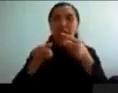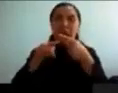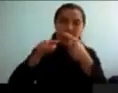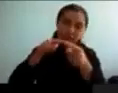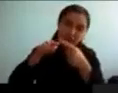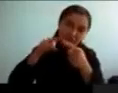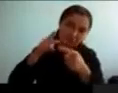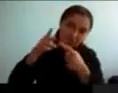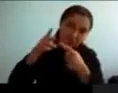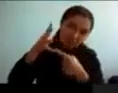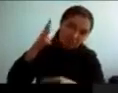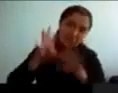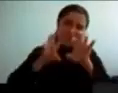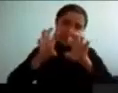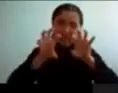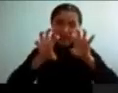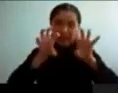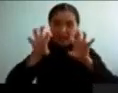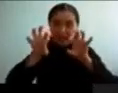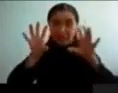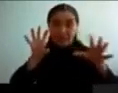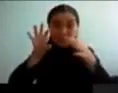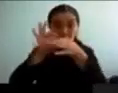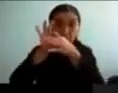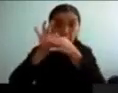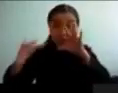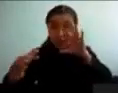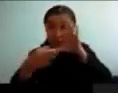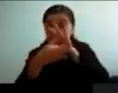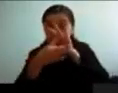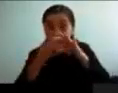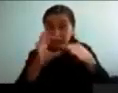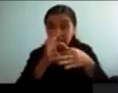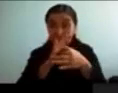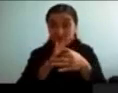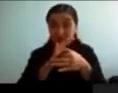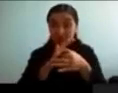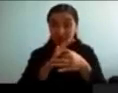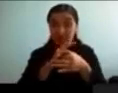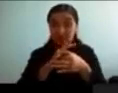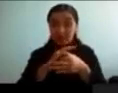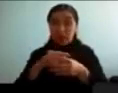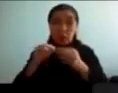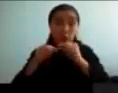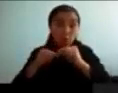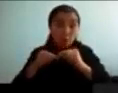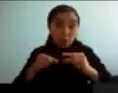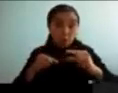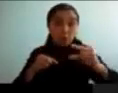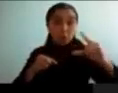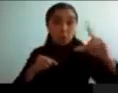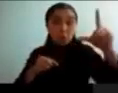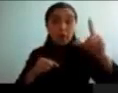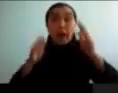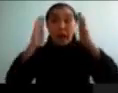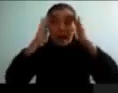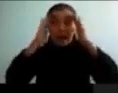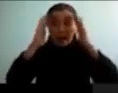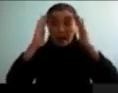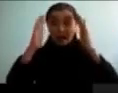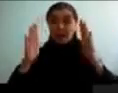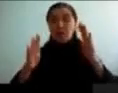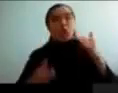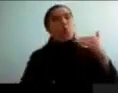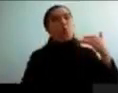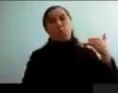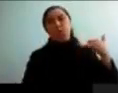árbol filogenético, que nos relacionan, en términos históricos y evolutivos, se ha mostrado, que la atención juega un rol, fundamental,